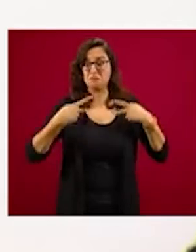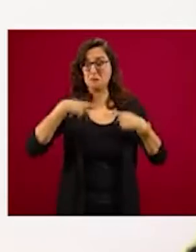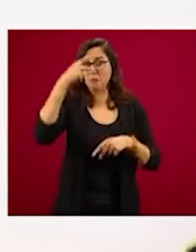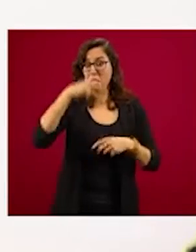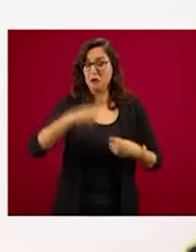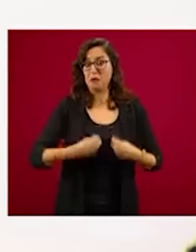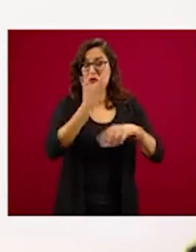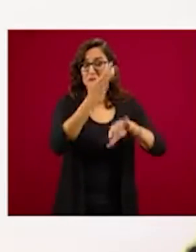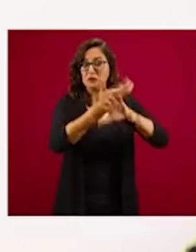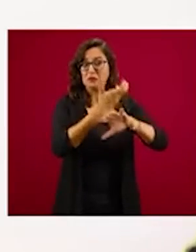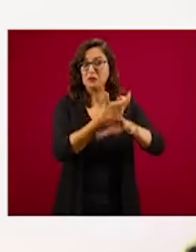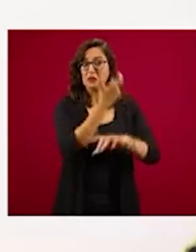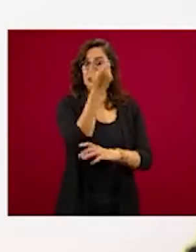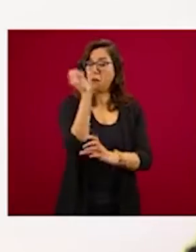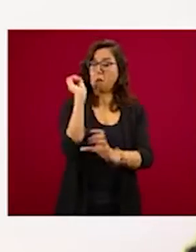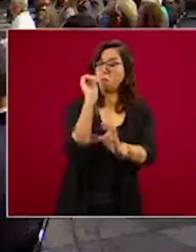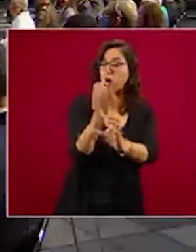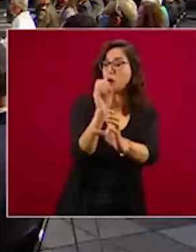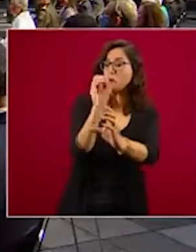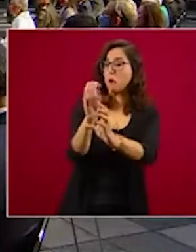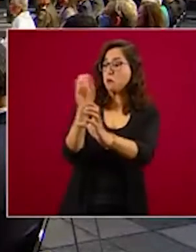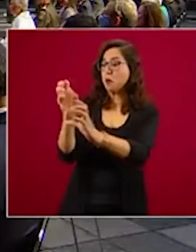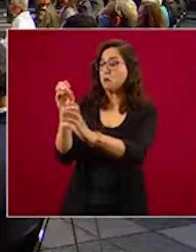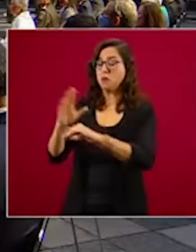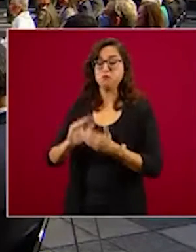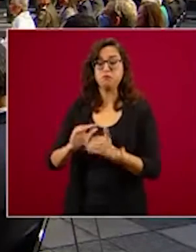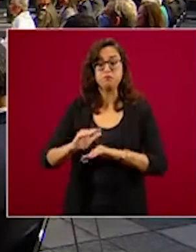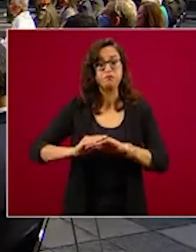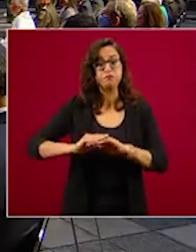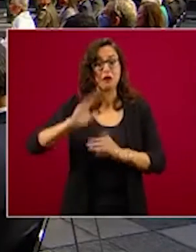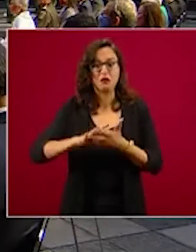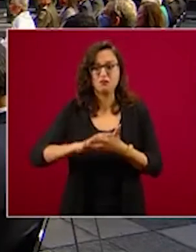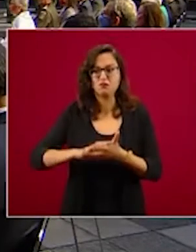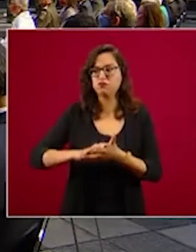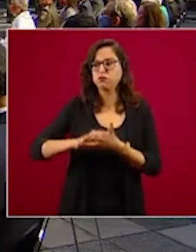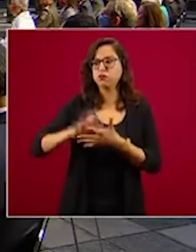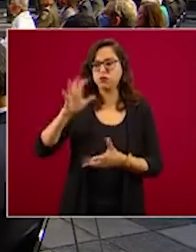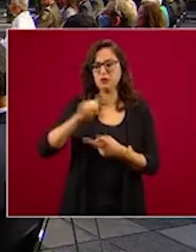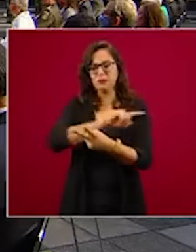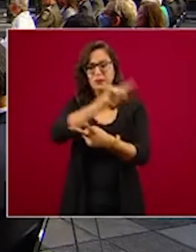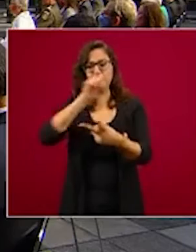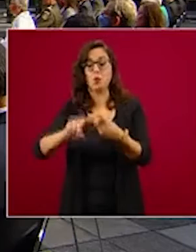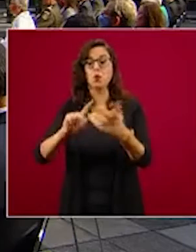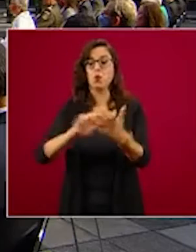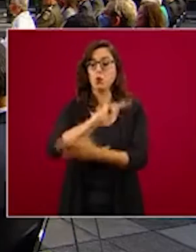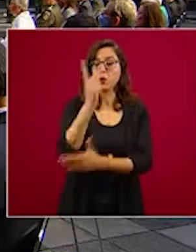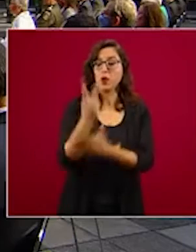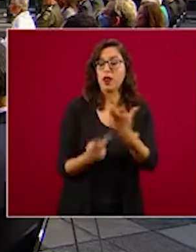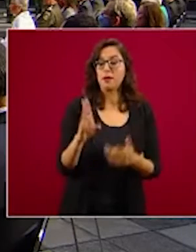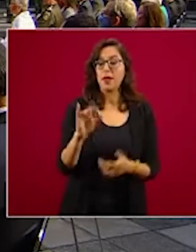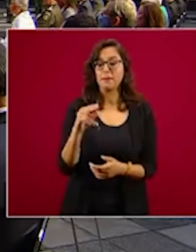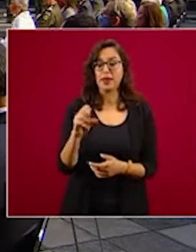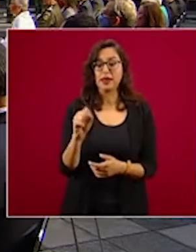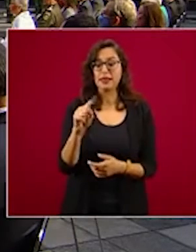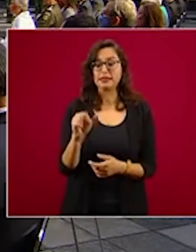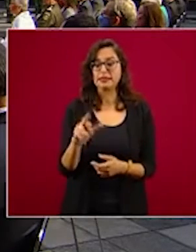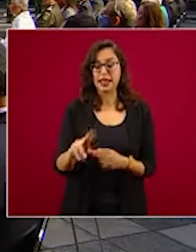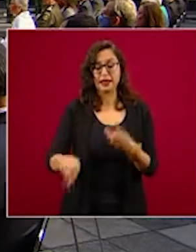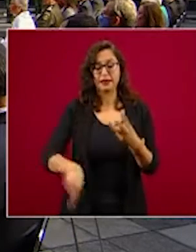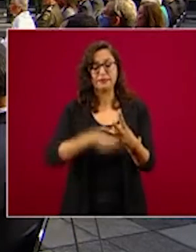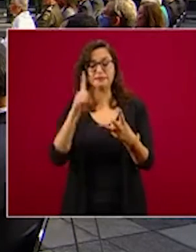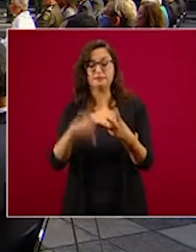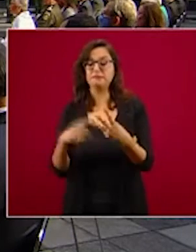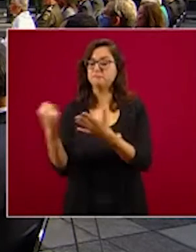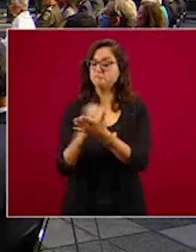desde Estados Unidos a sus familiares, con los programas de bienestar y los créditos que estamos